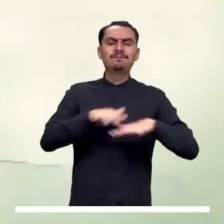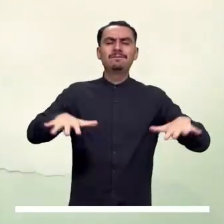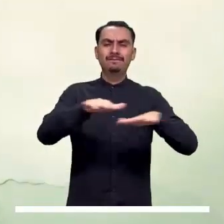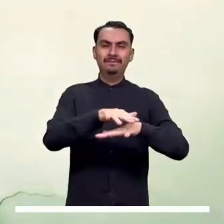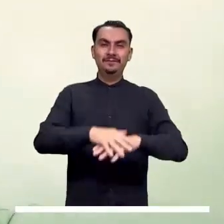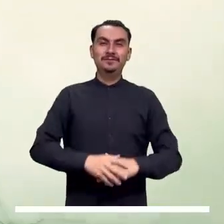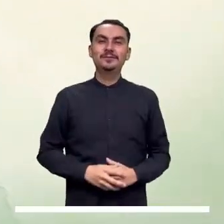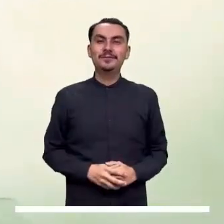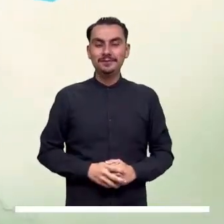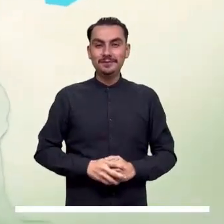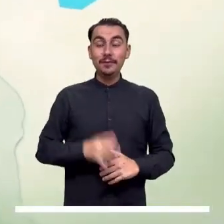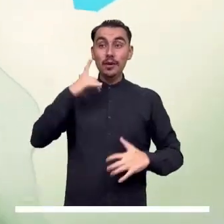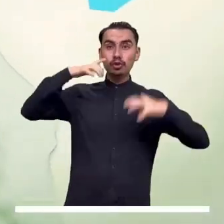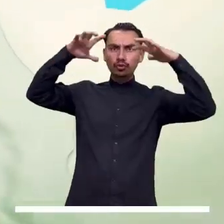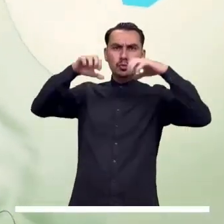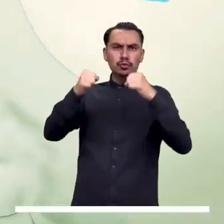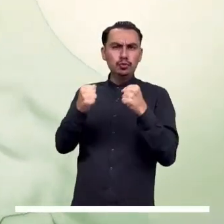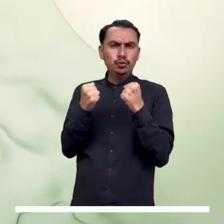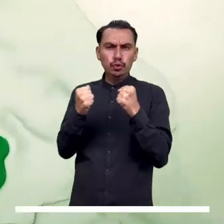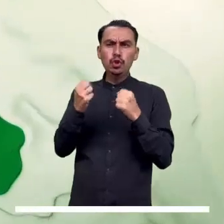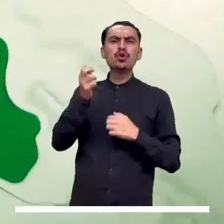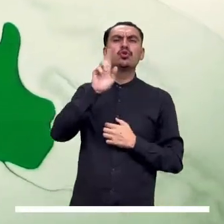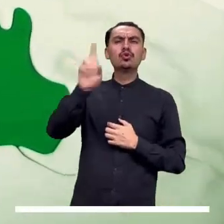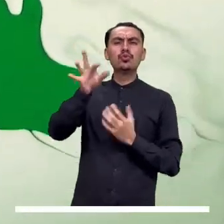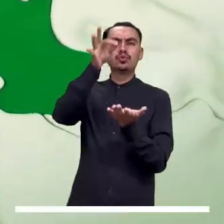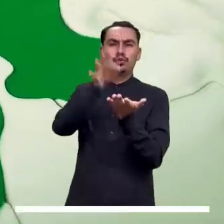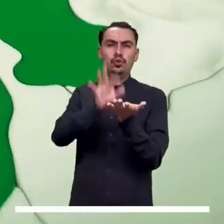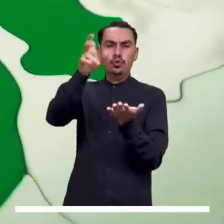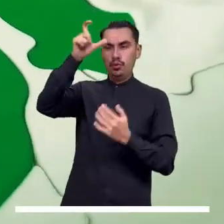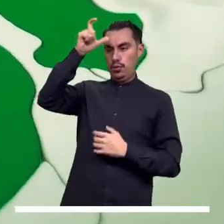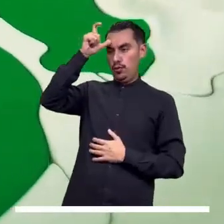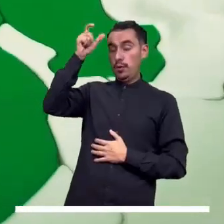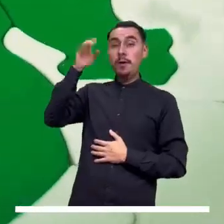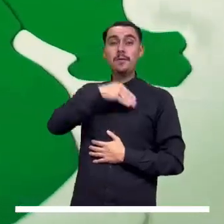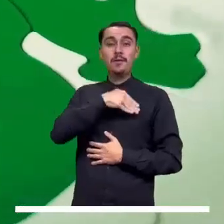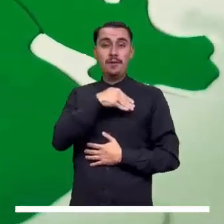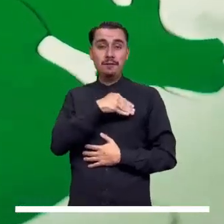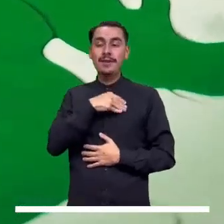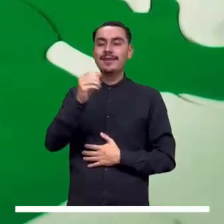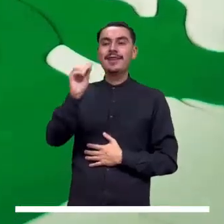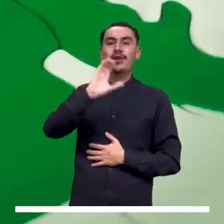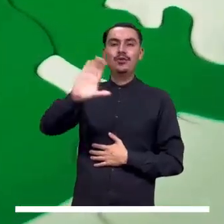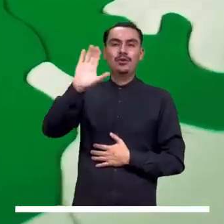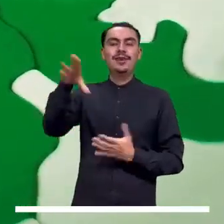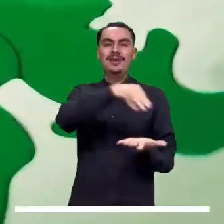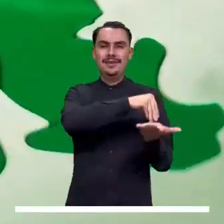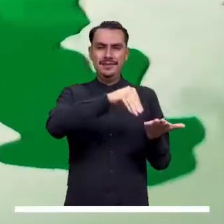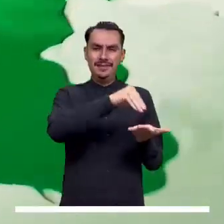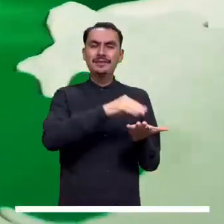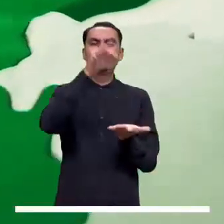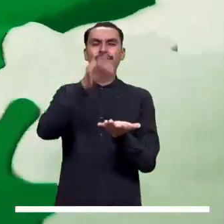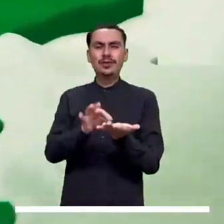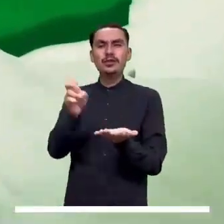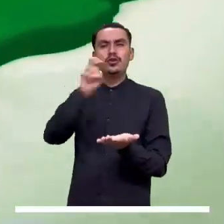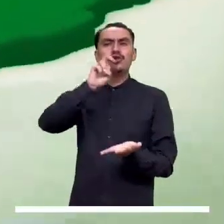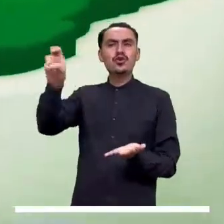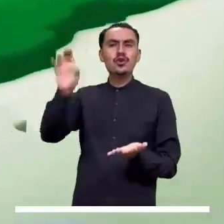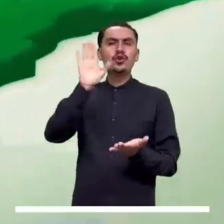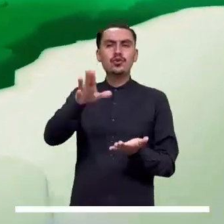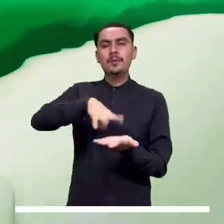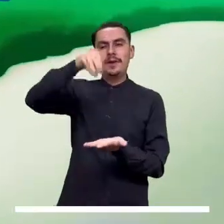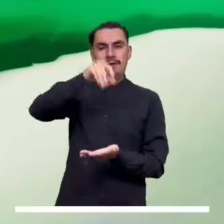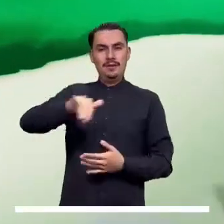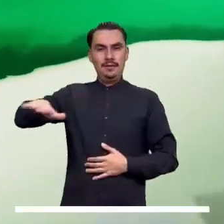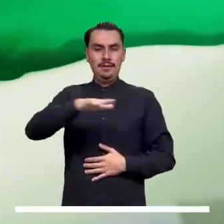promete lluvias moderadas y sectorizadas sobre Cesar, Magdalena, Occidente de Atlántico y Norte de Bolívar. Un